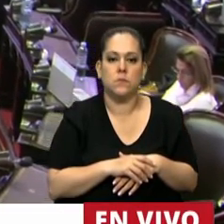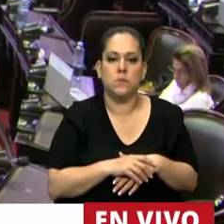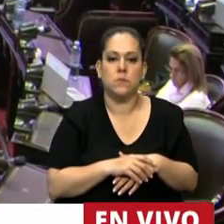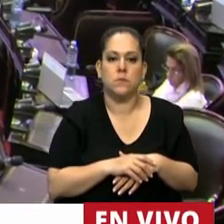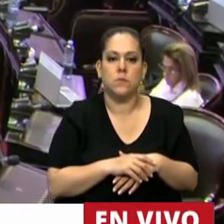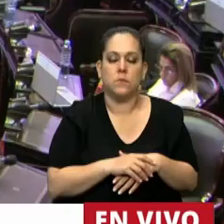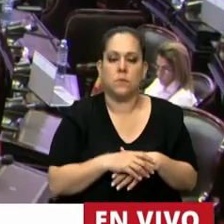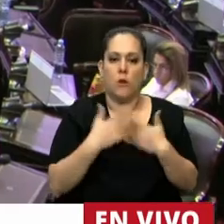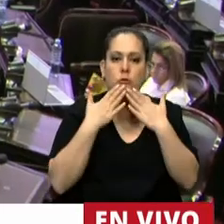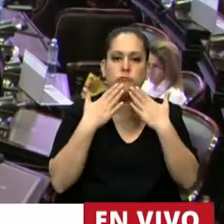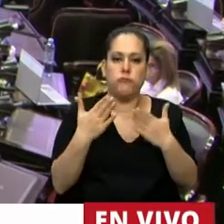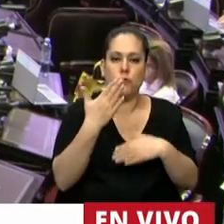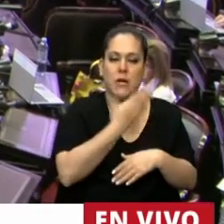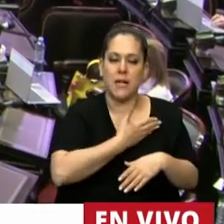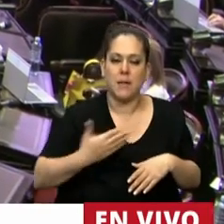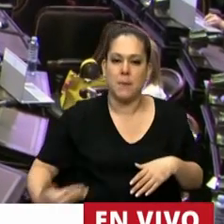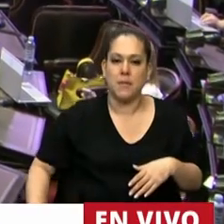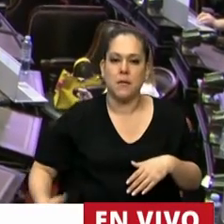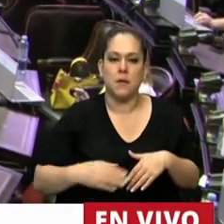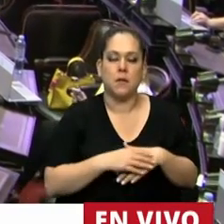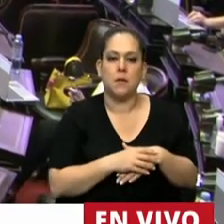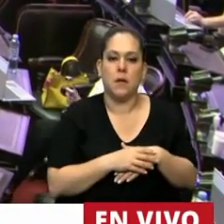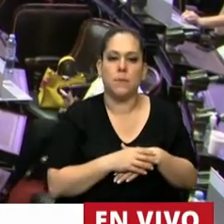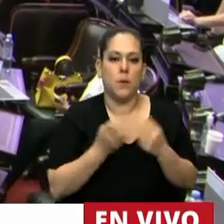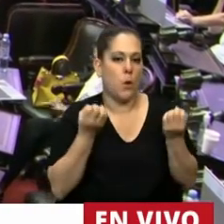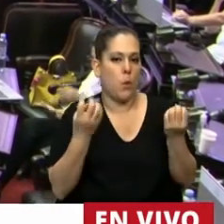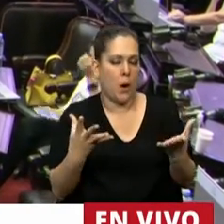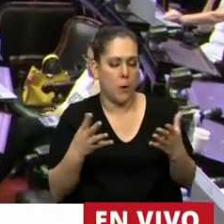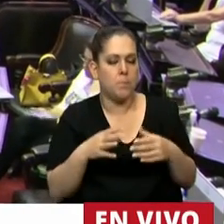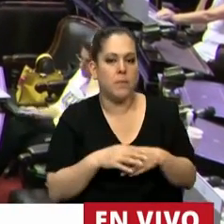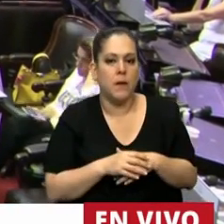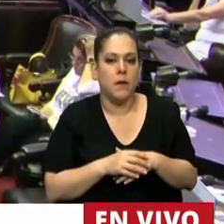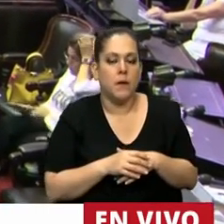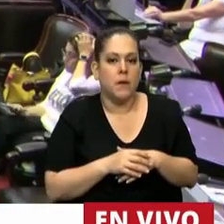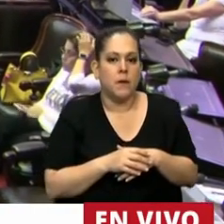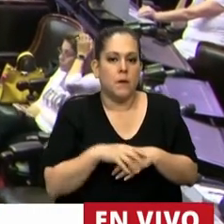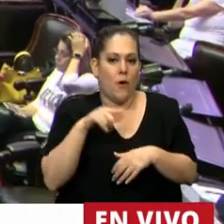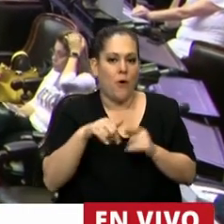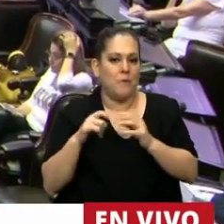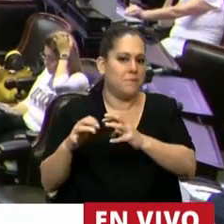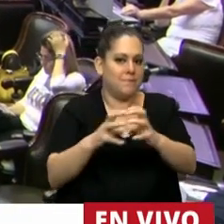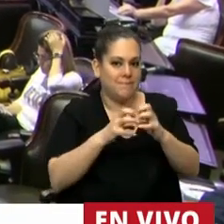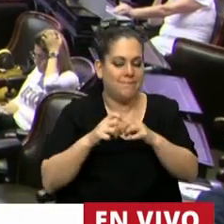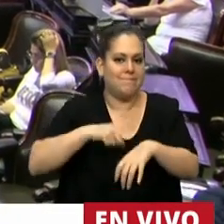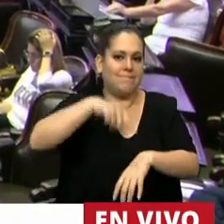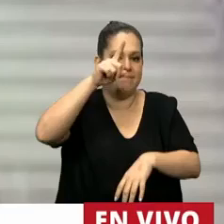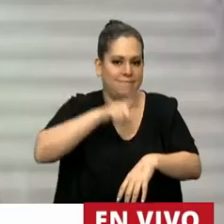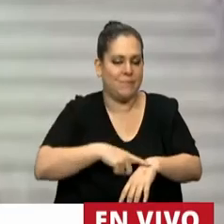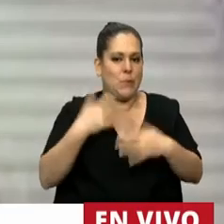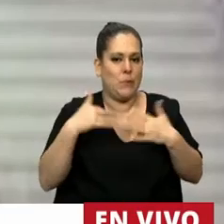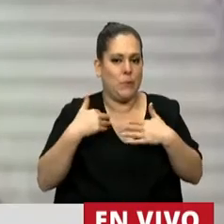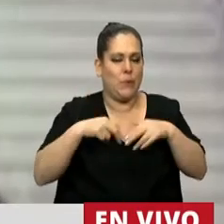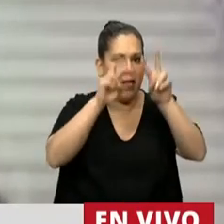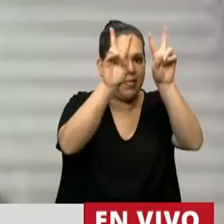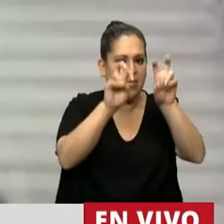Muchas gracias, señor Presidente. Bueno, muy bien, a lo largo de la sesión de hoy hemos tratado una gran